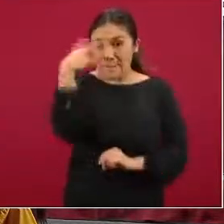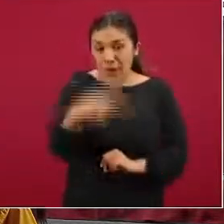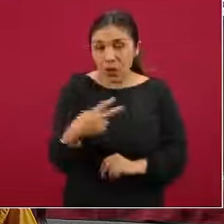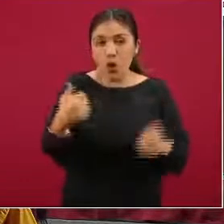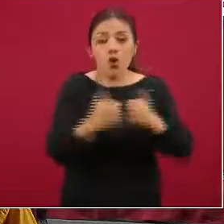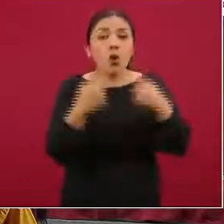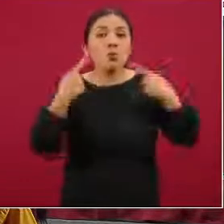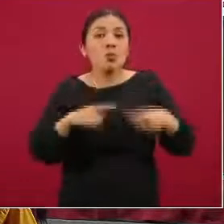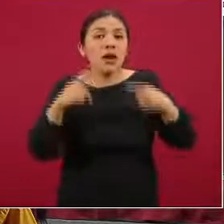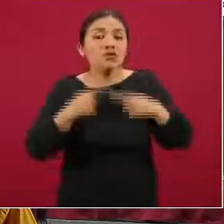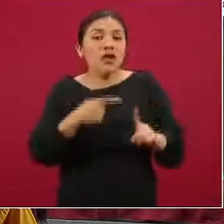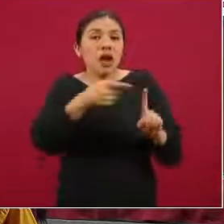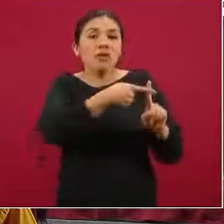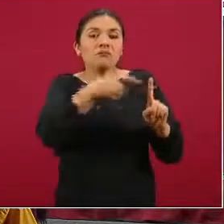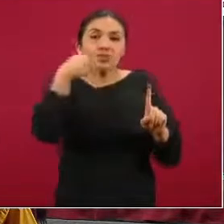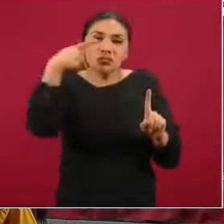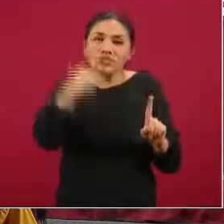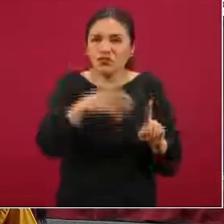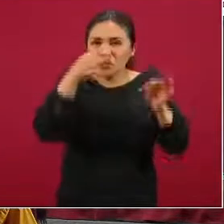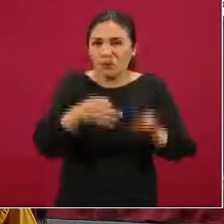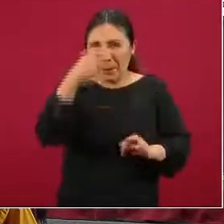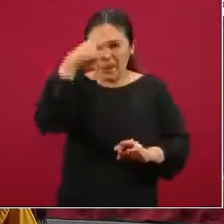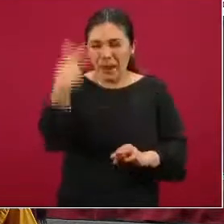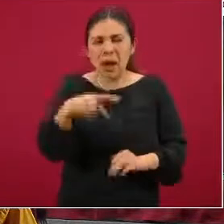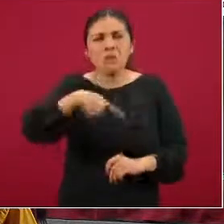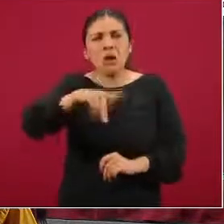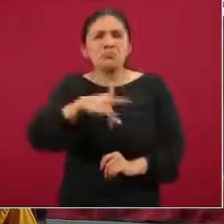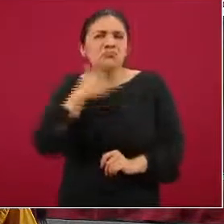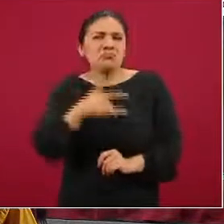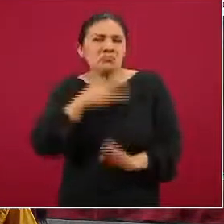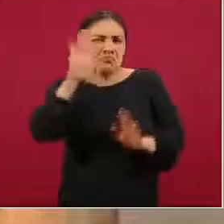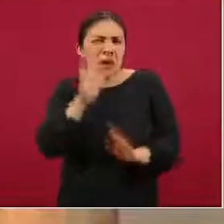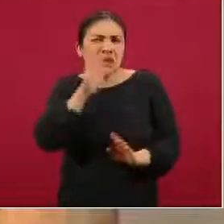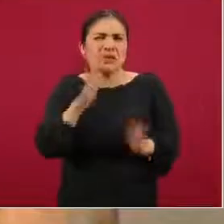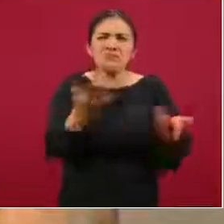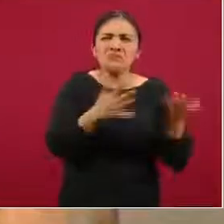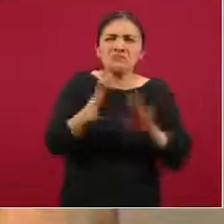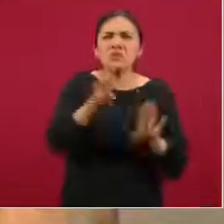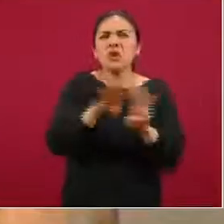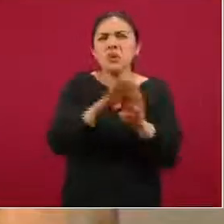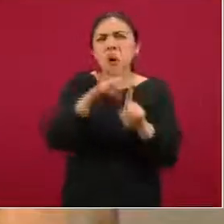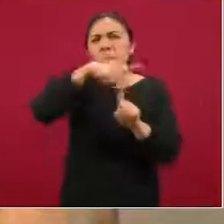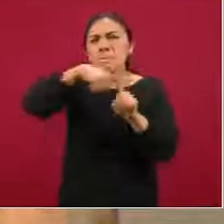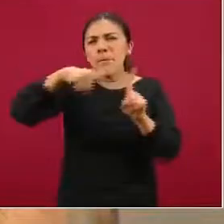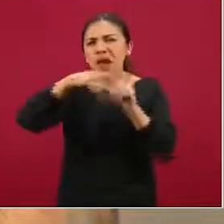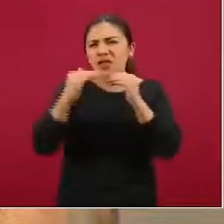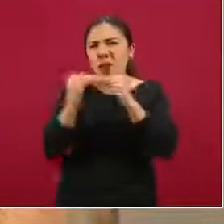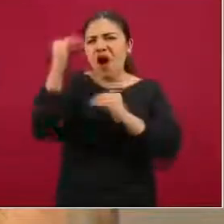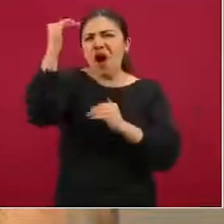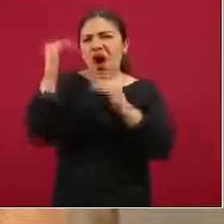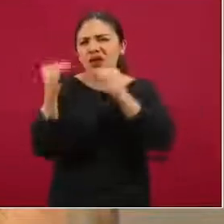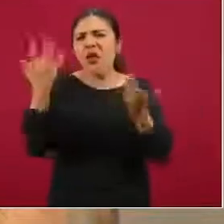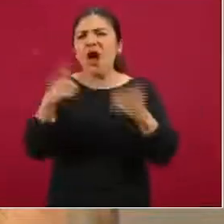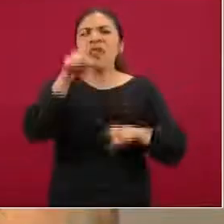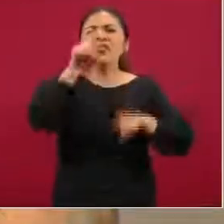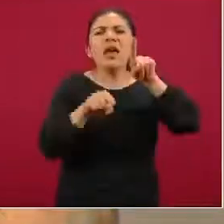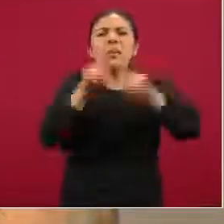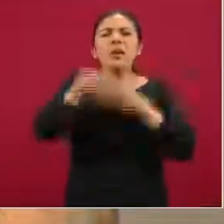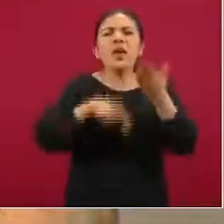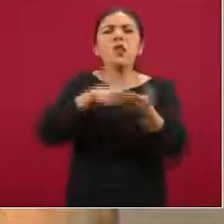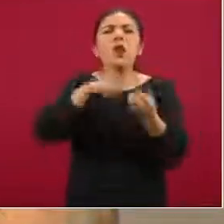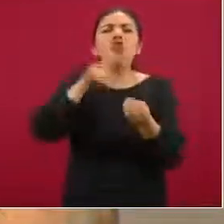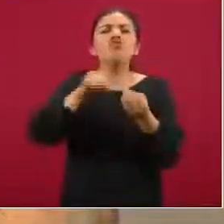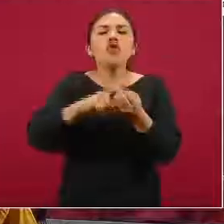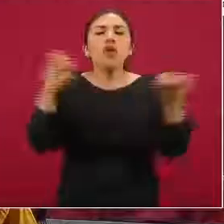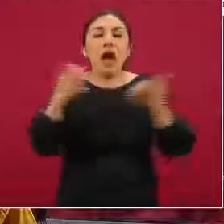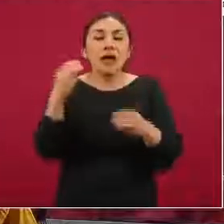pacientes o en personas mexicanas, pero la expectativa es que está entre medio y alto dependiendo del ambiente o el escenario en el cual se